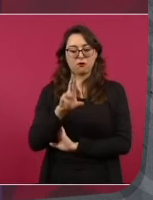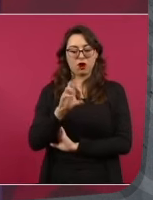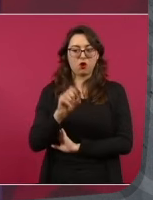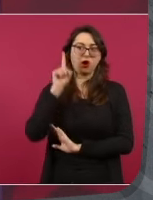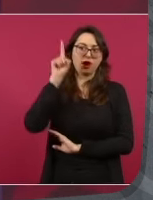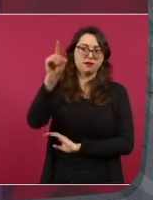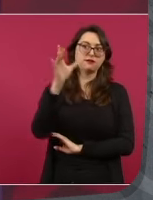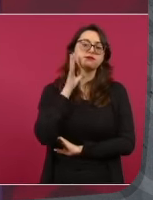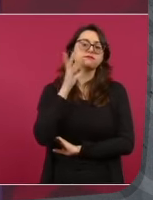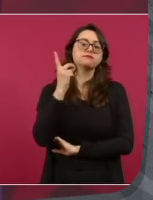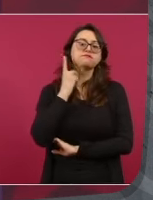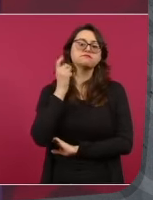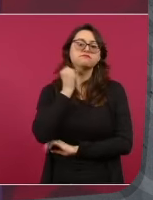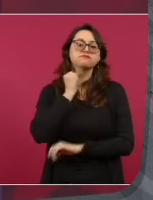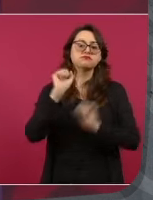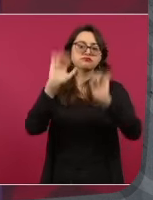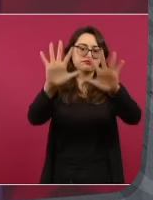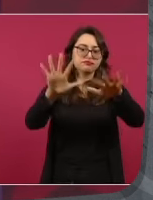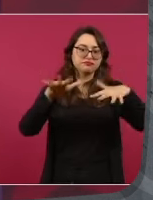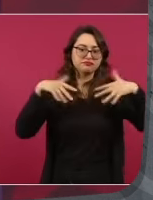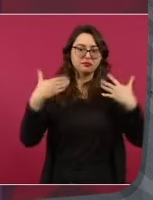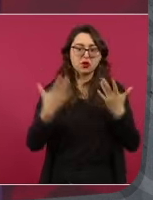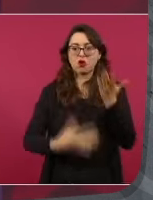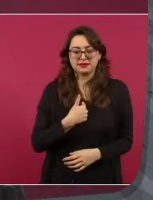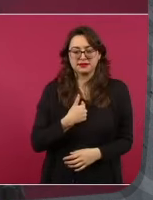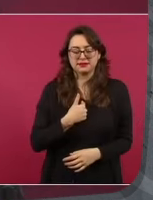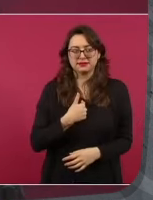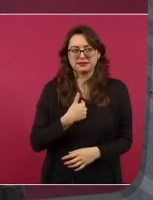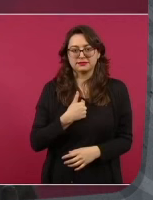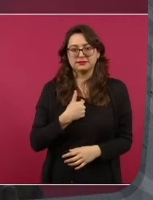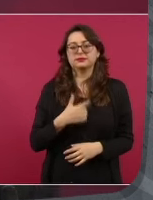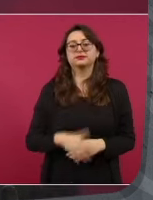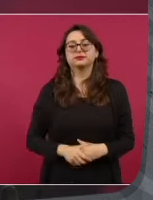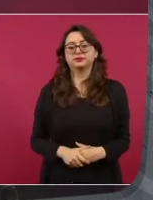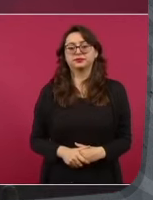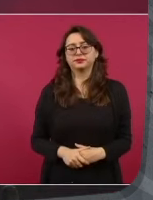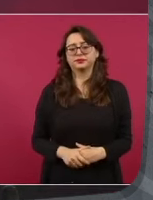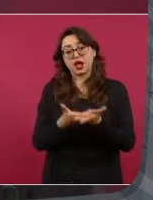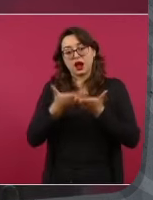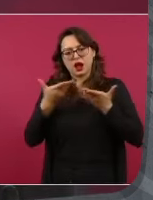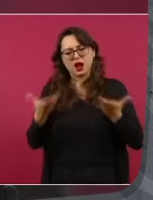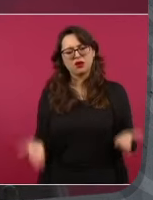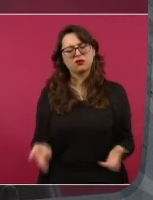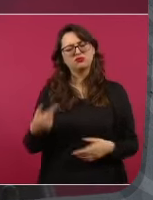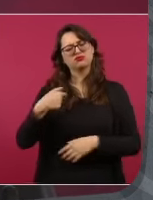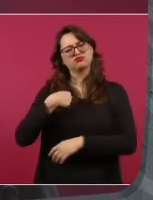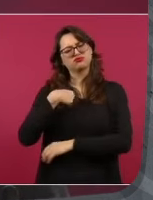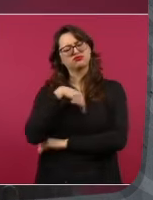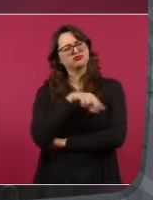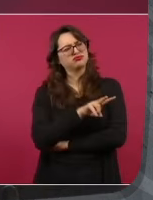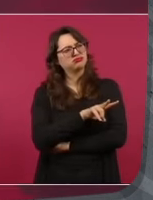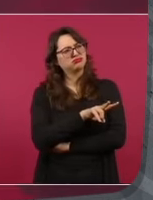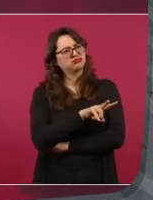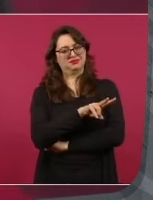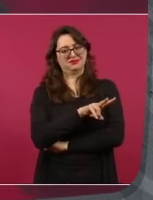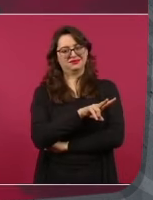Entonces, yo no puedo permitir que a nadie,